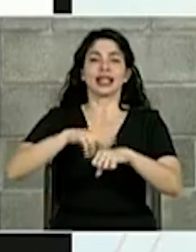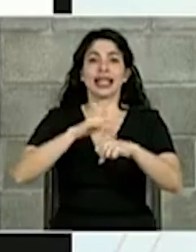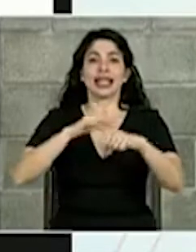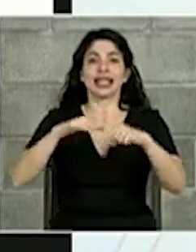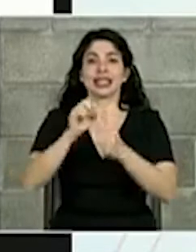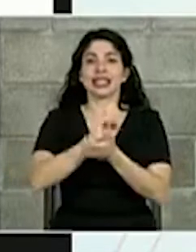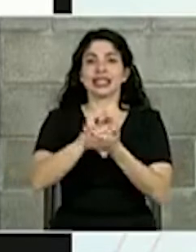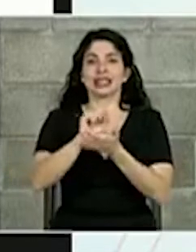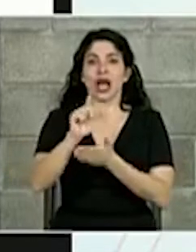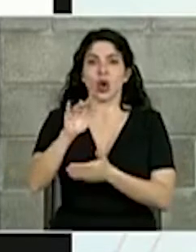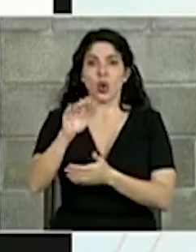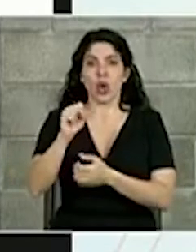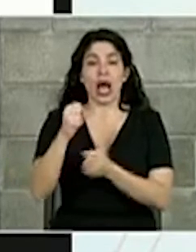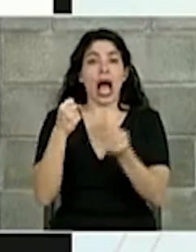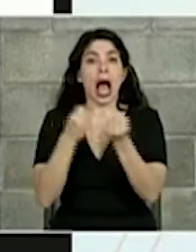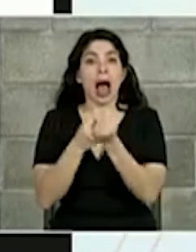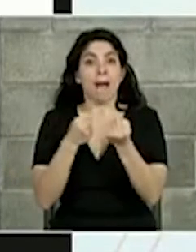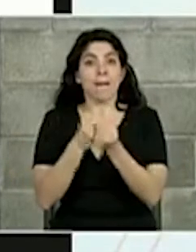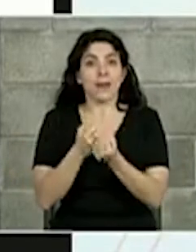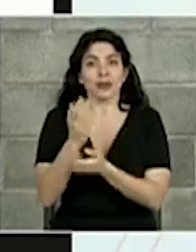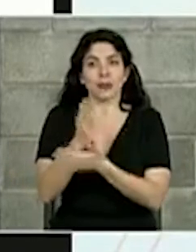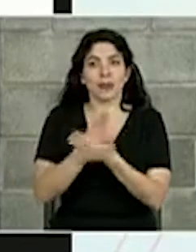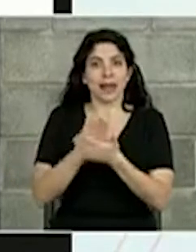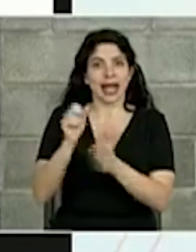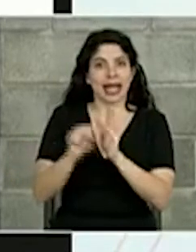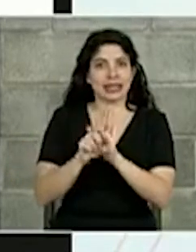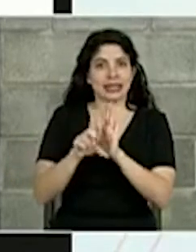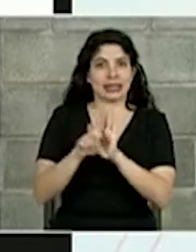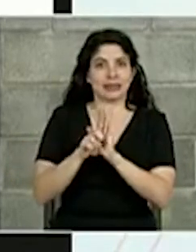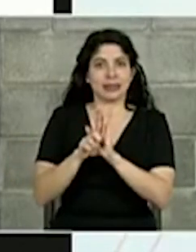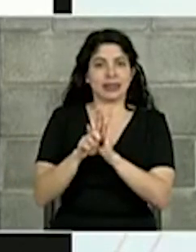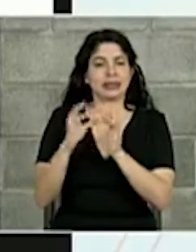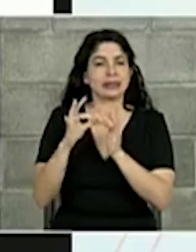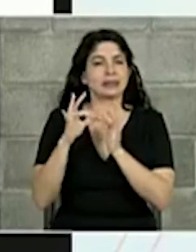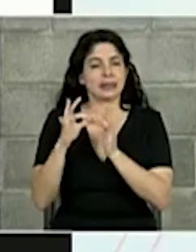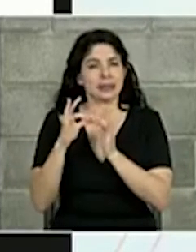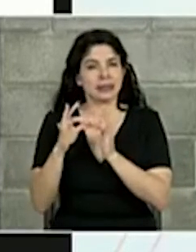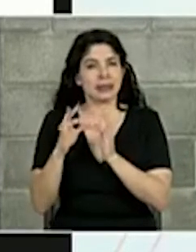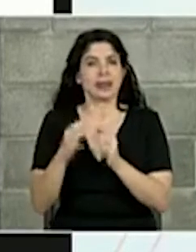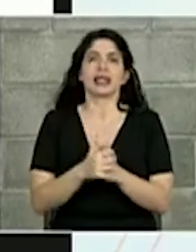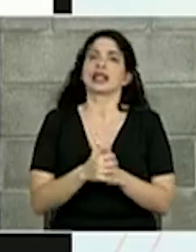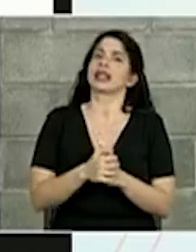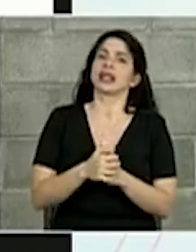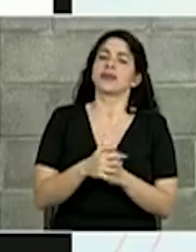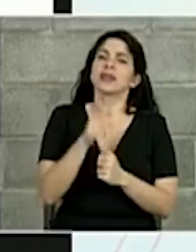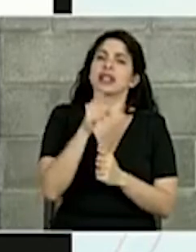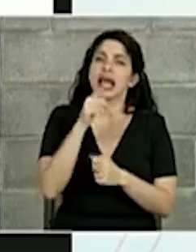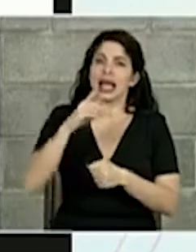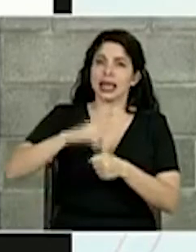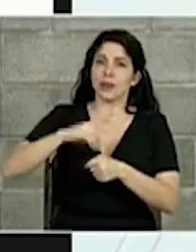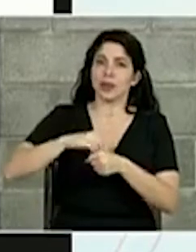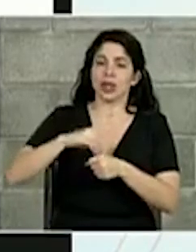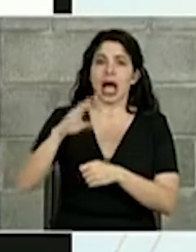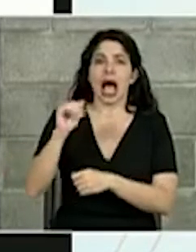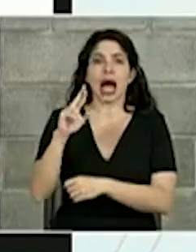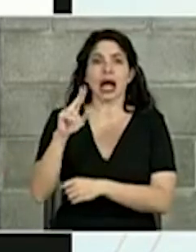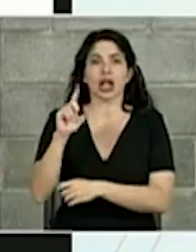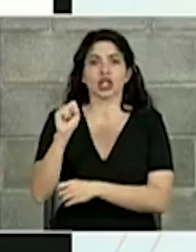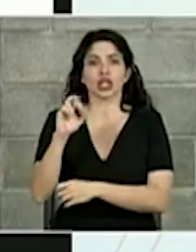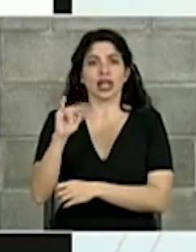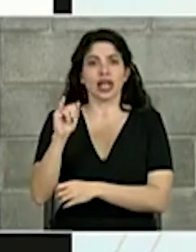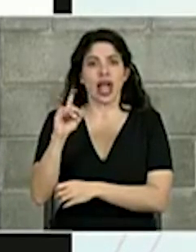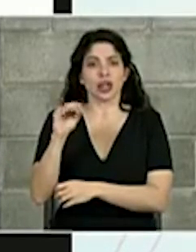Lucas con el apoyo y el empuje de la Asamblea Legislativa, muy específicamente también del diputado Carlos Ricardo